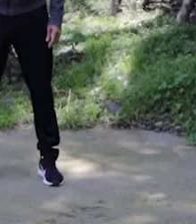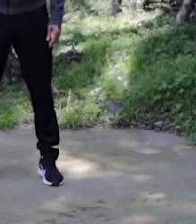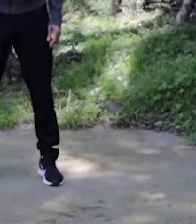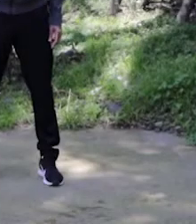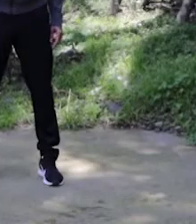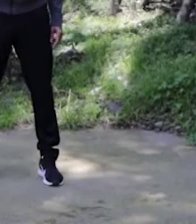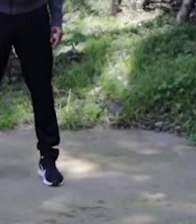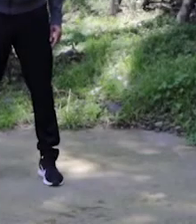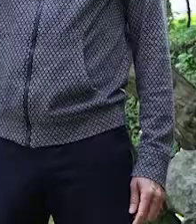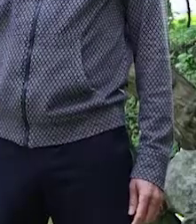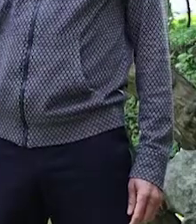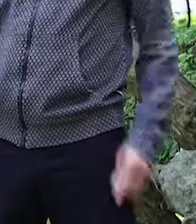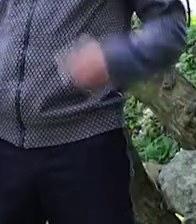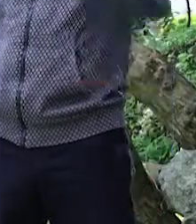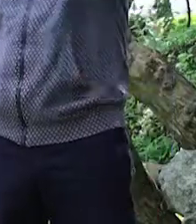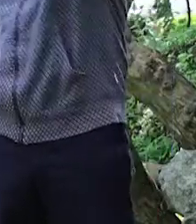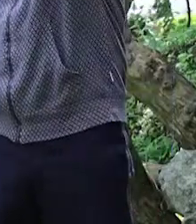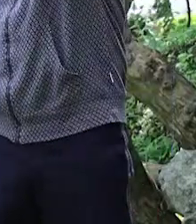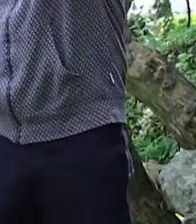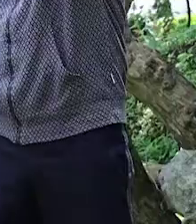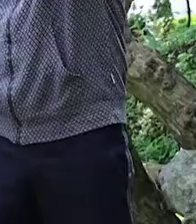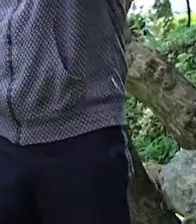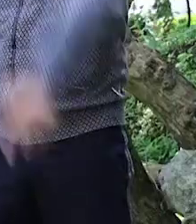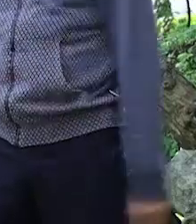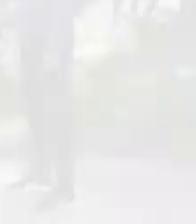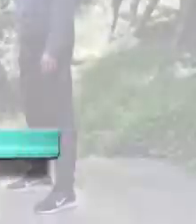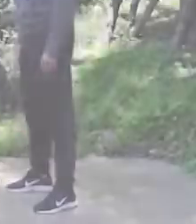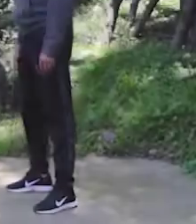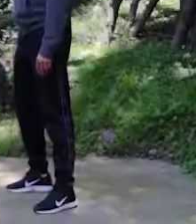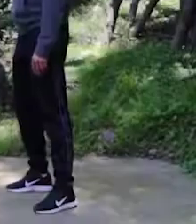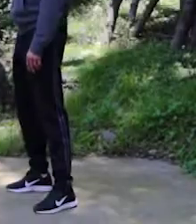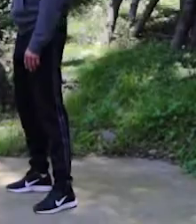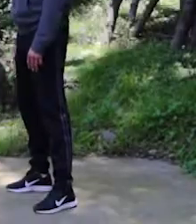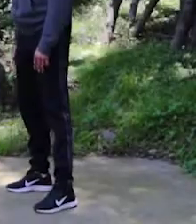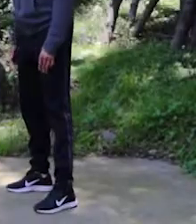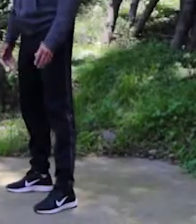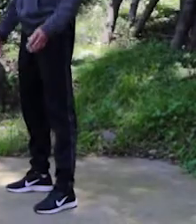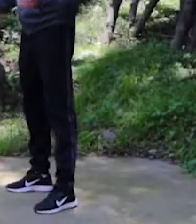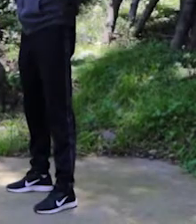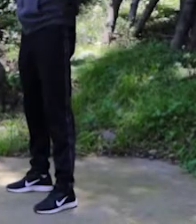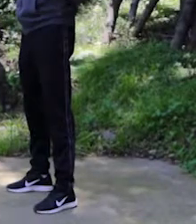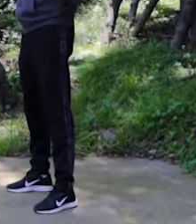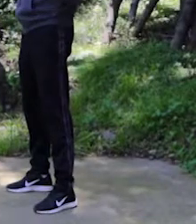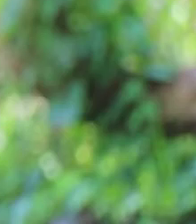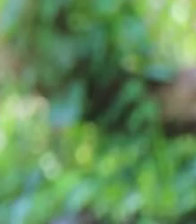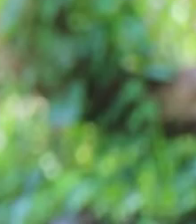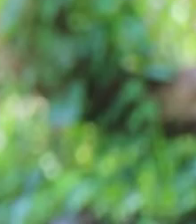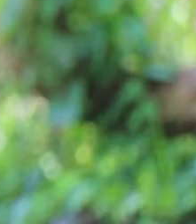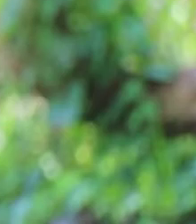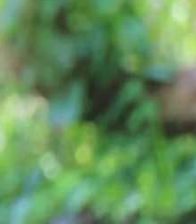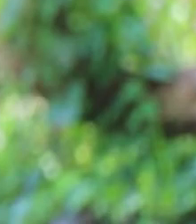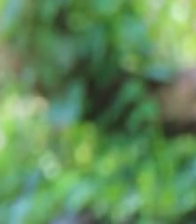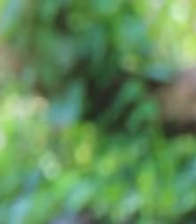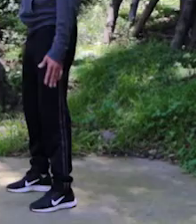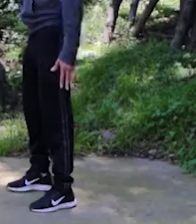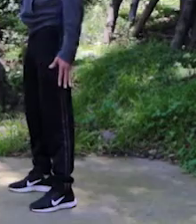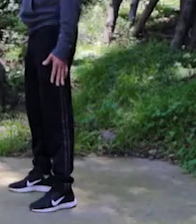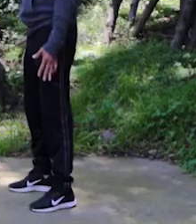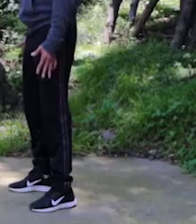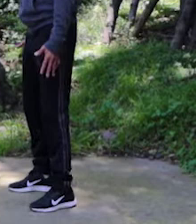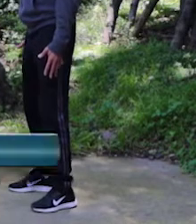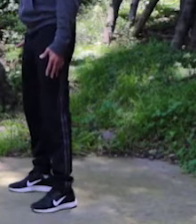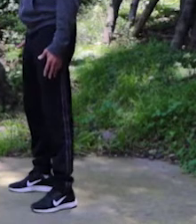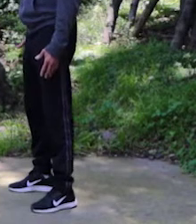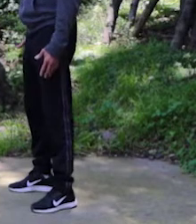Recuerda, entre clase y clase, activa tu cuerpo. En esta ocasión vamos a trabajar el tríceps. Vamos a